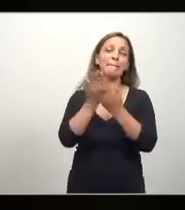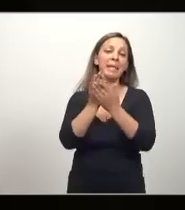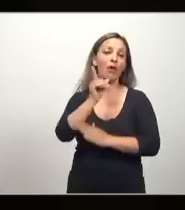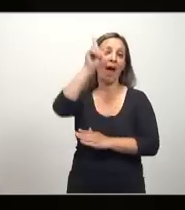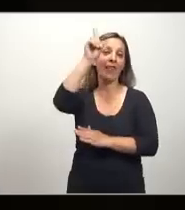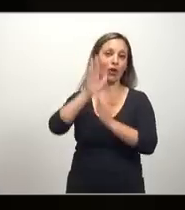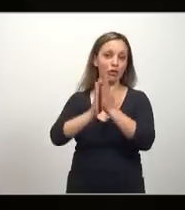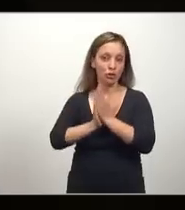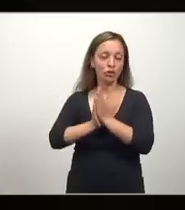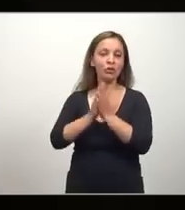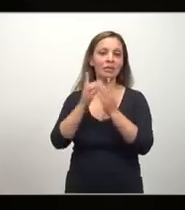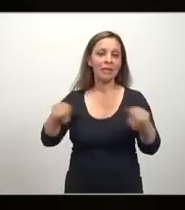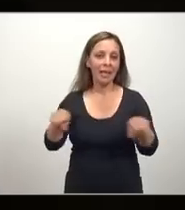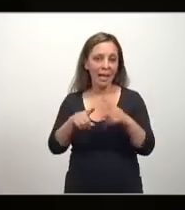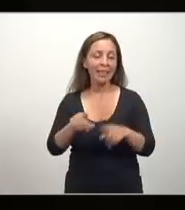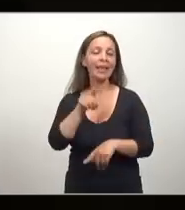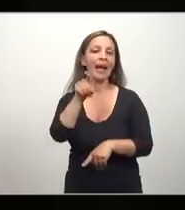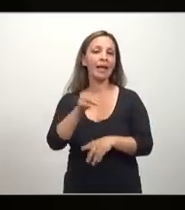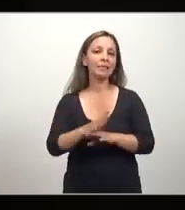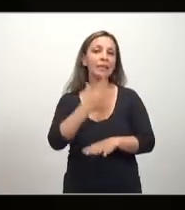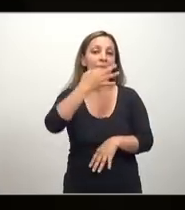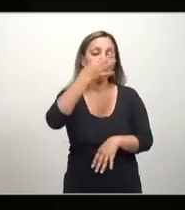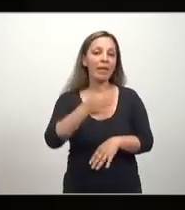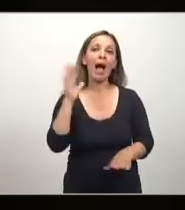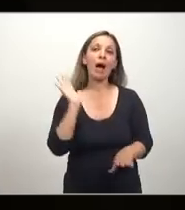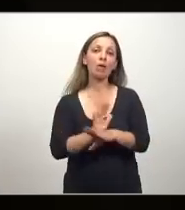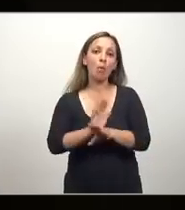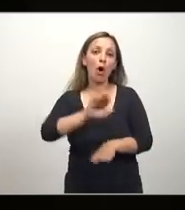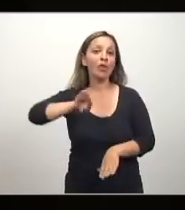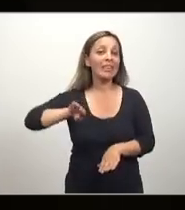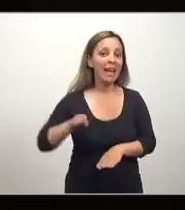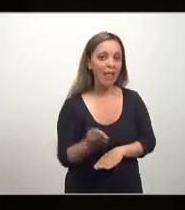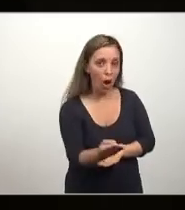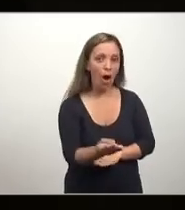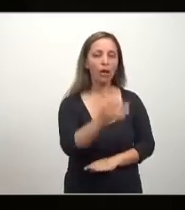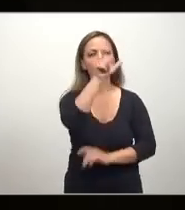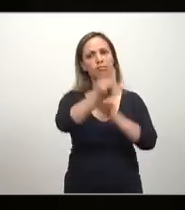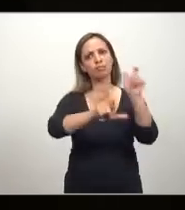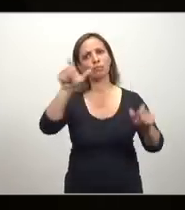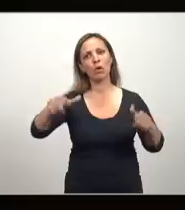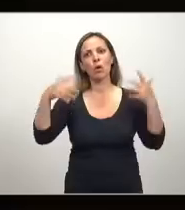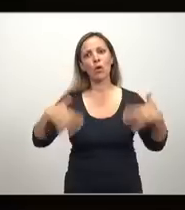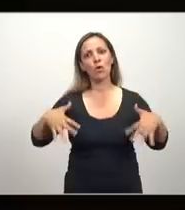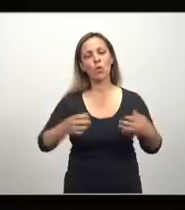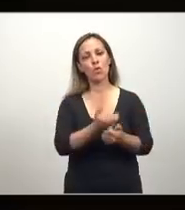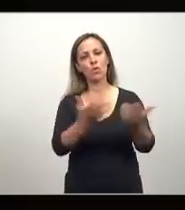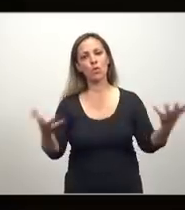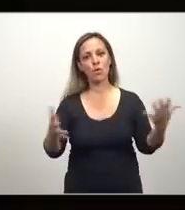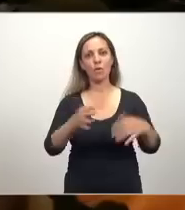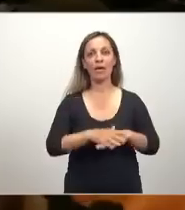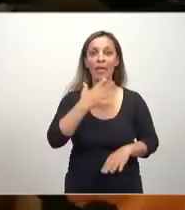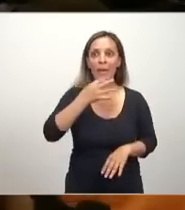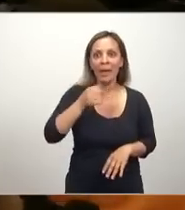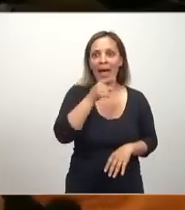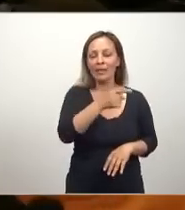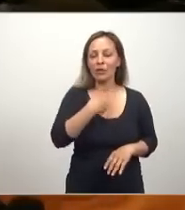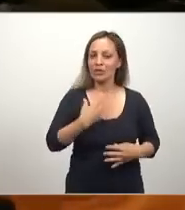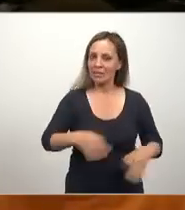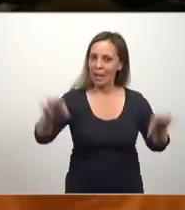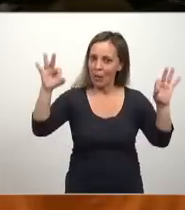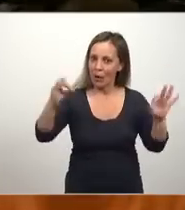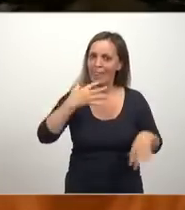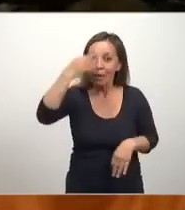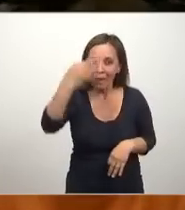lo olviden fácilmente. Dijo, hay demasiados traidores. Y ese fue el que, como decimos Ecuador, que nos salió la vida. Demasiados